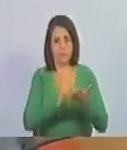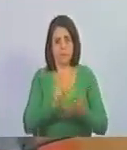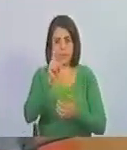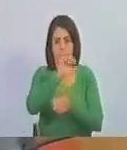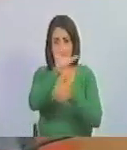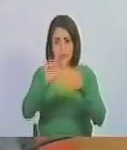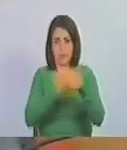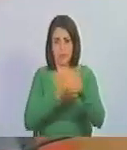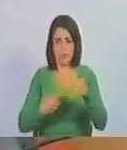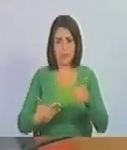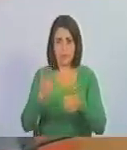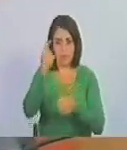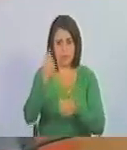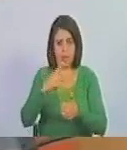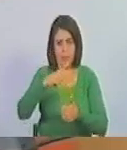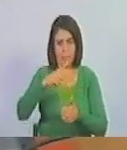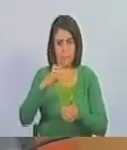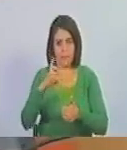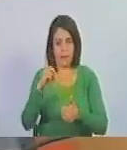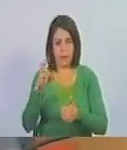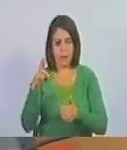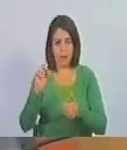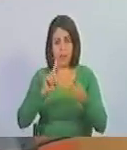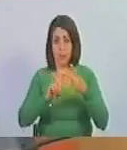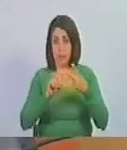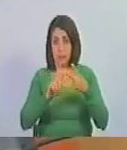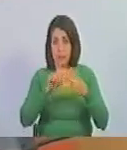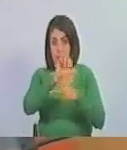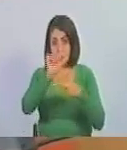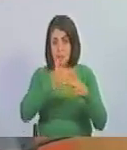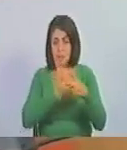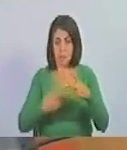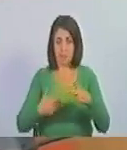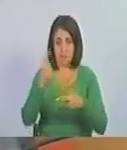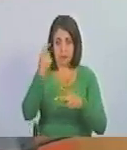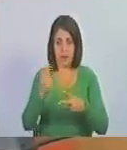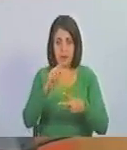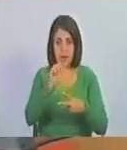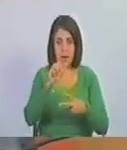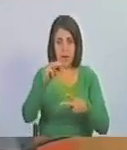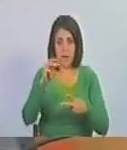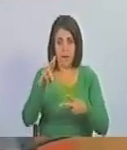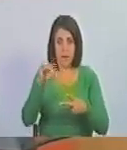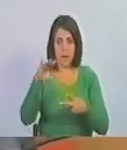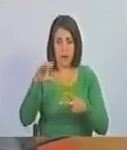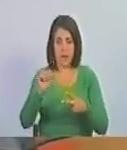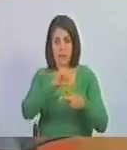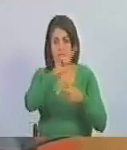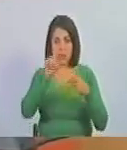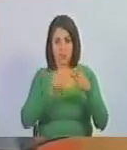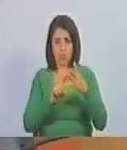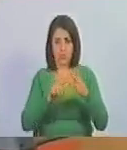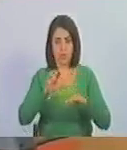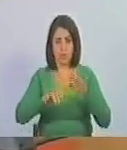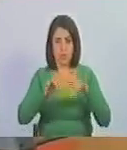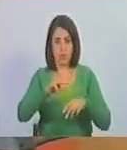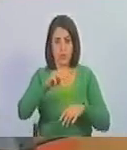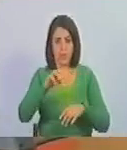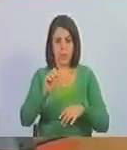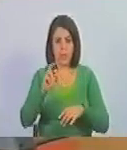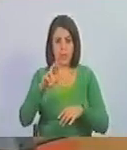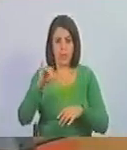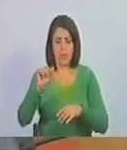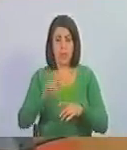primer vicepresidente, diputado Pedro Infante, la segunda vicepresidenta, diputada América Pérez, la subsecretaria María Alejandra